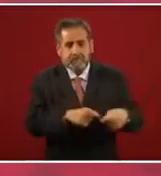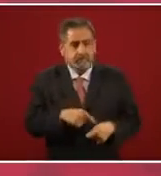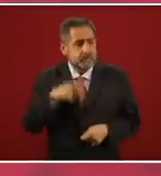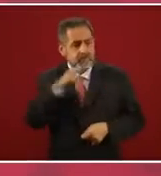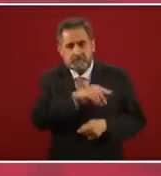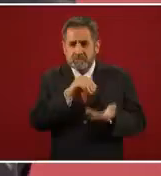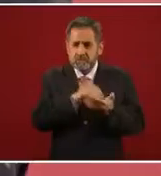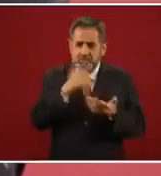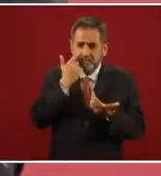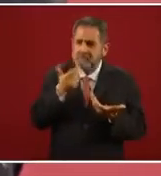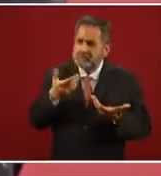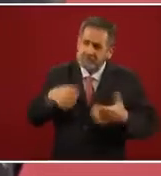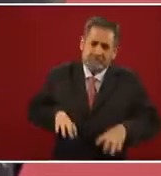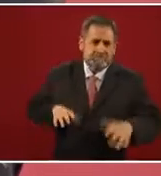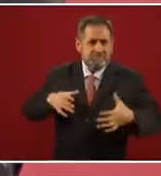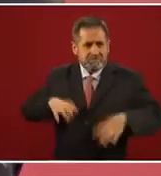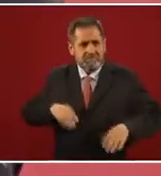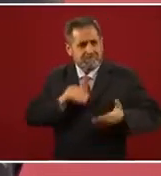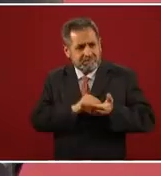robar.